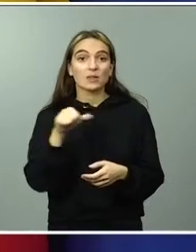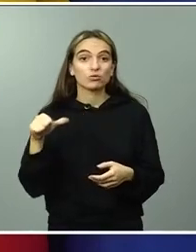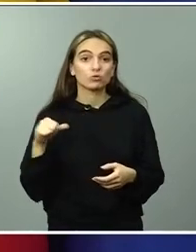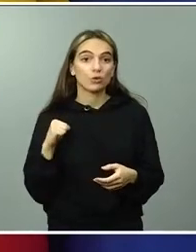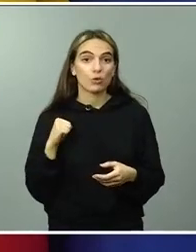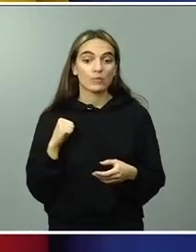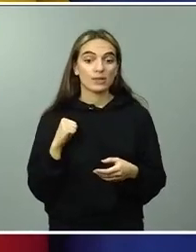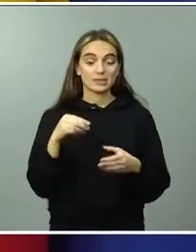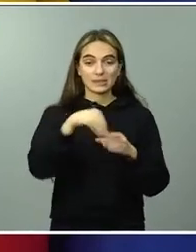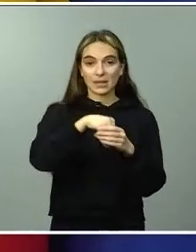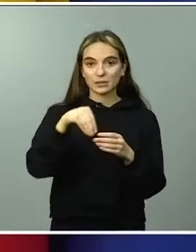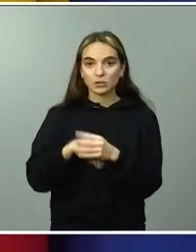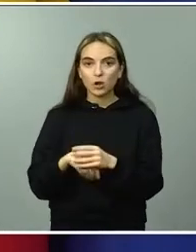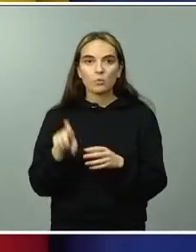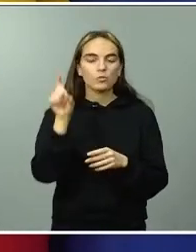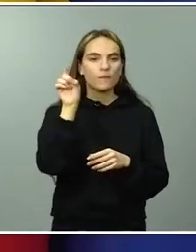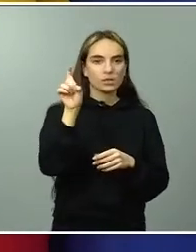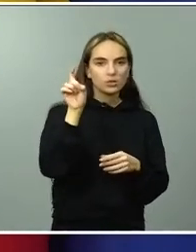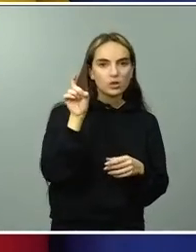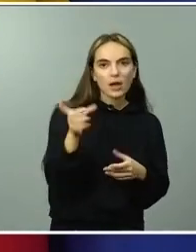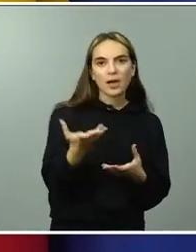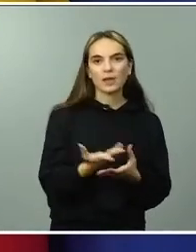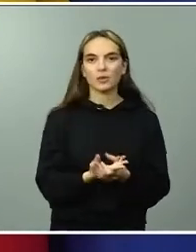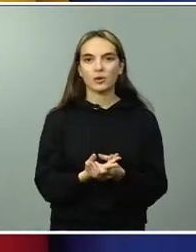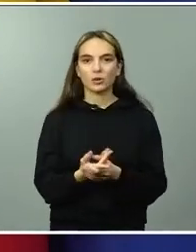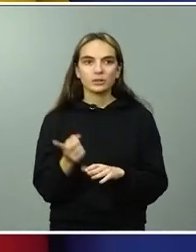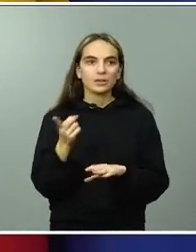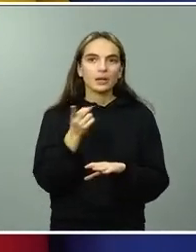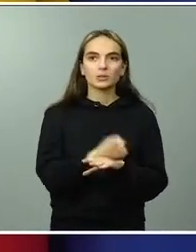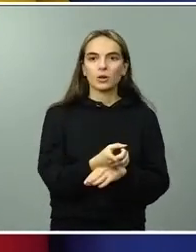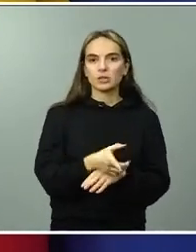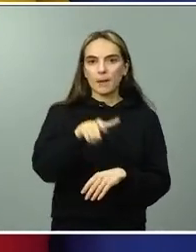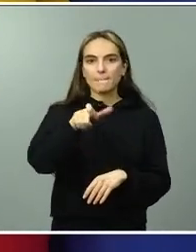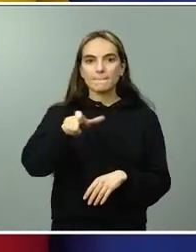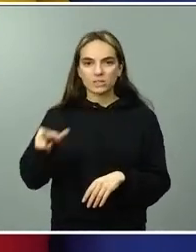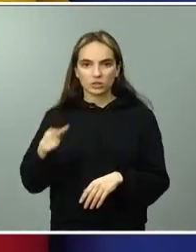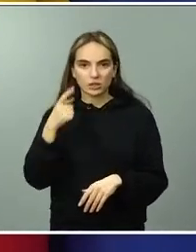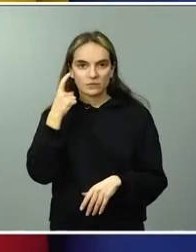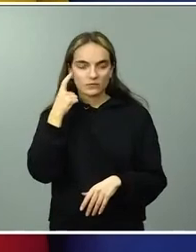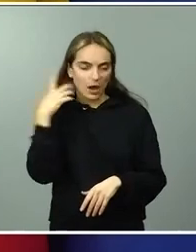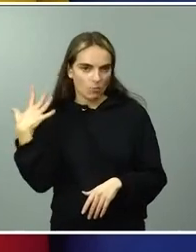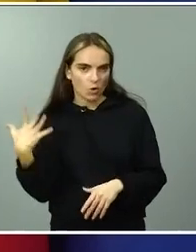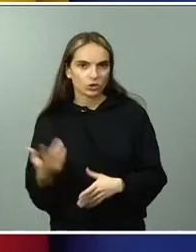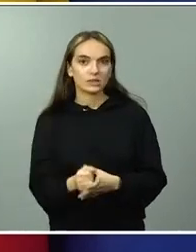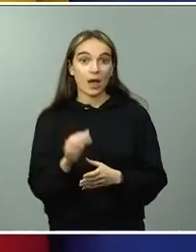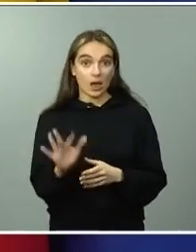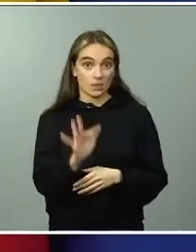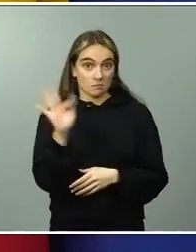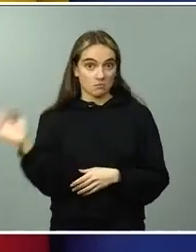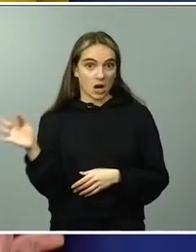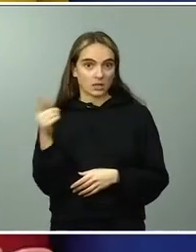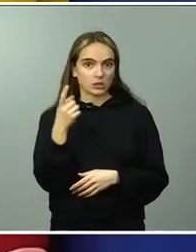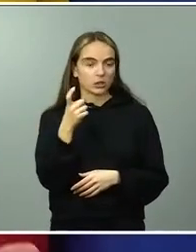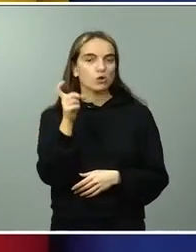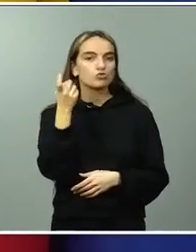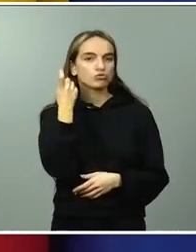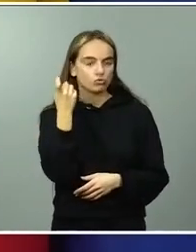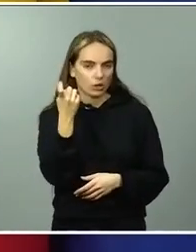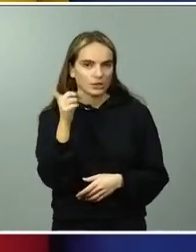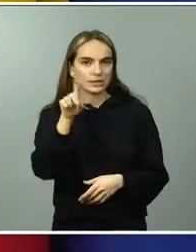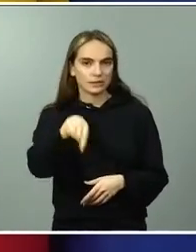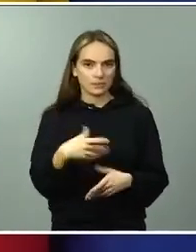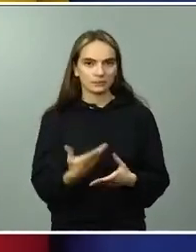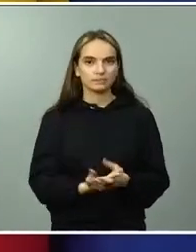personalidades de reconocido prestigio y, por supuesto, los estudiantes. Y también, por supuesto, dentro de la Conferencia